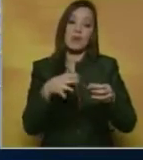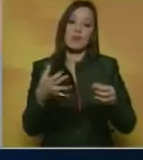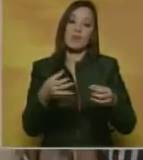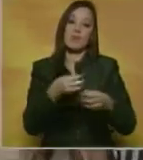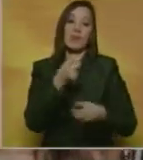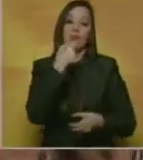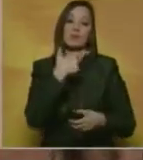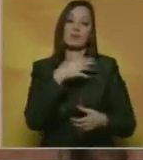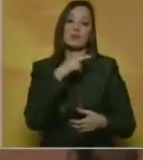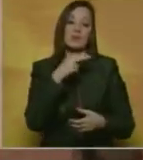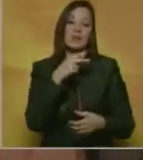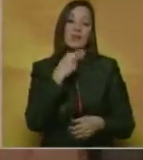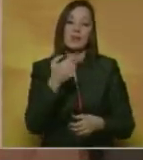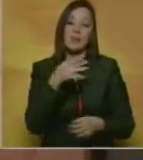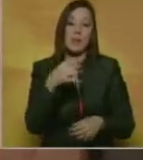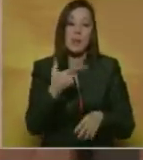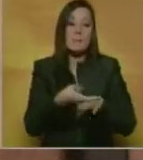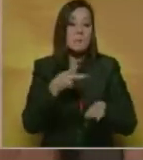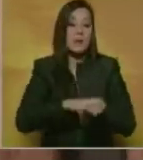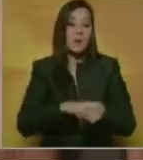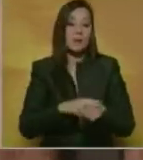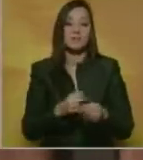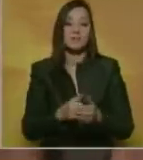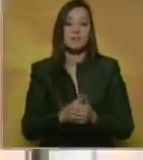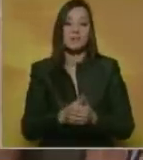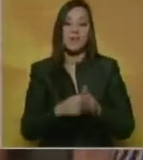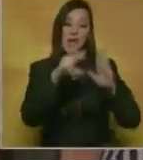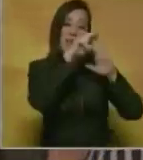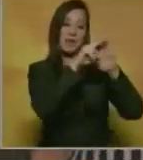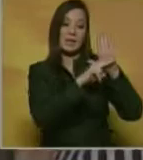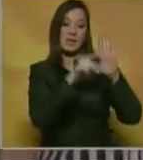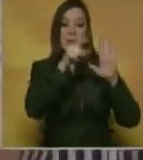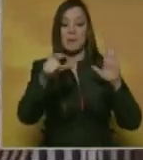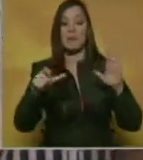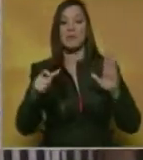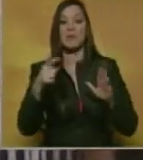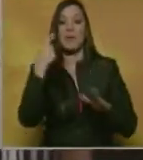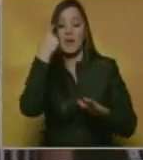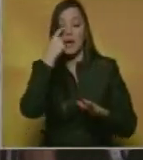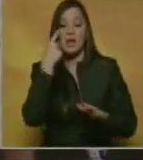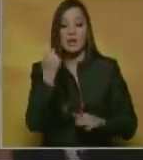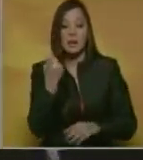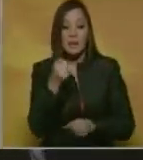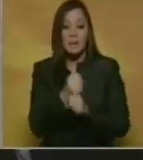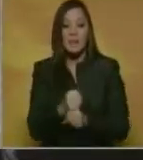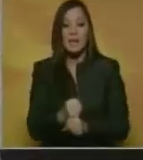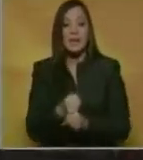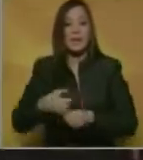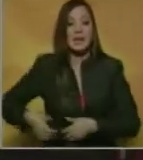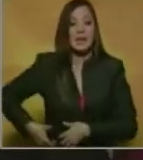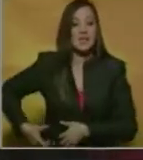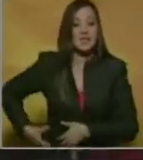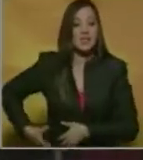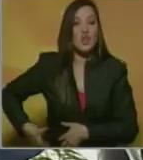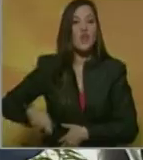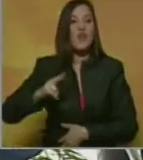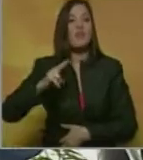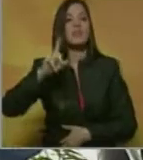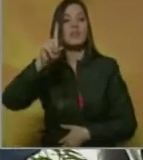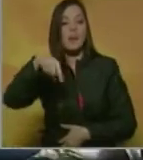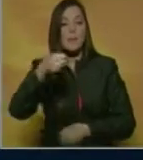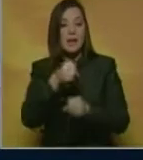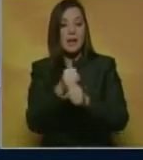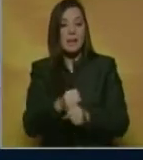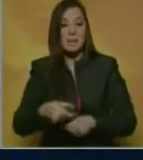En Venezuela las listas las encabezan enfermos que esperan por córneas, riñón e hígado. Uno de los deseos de esta